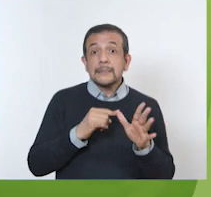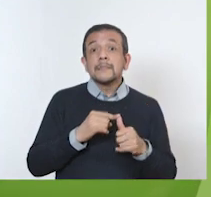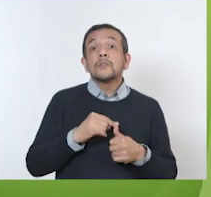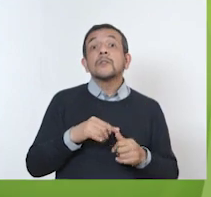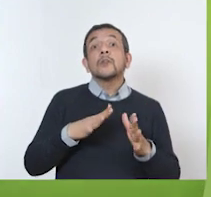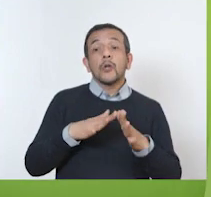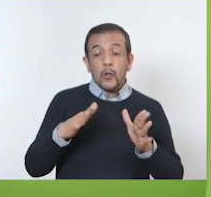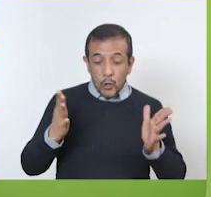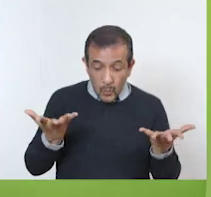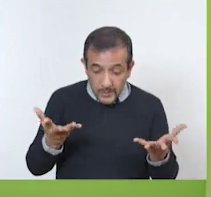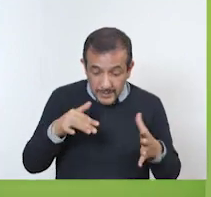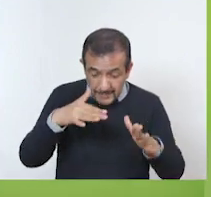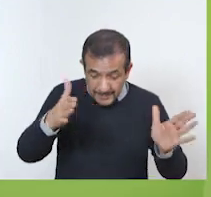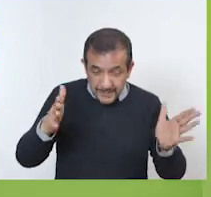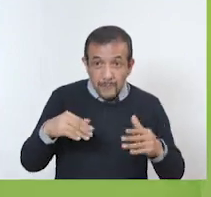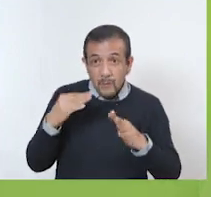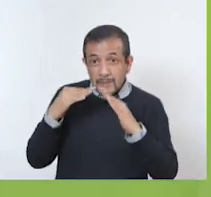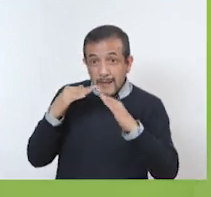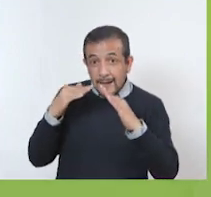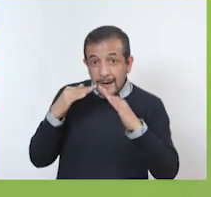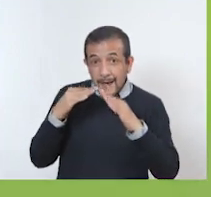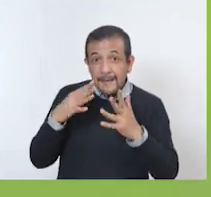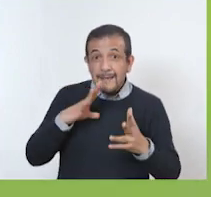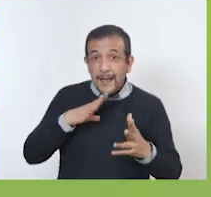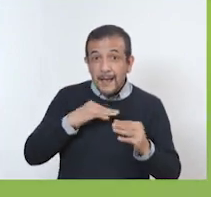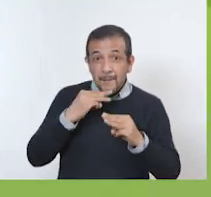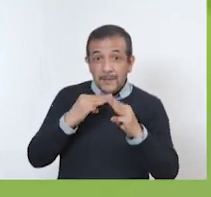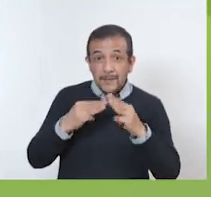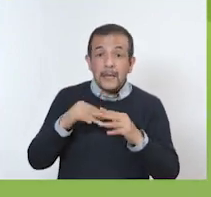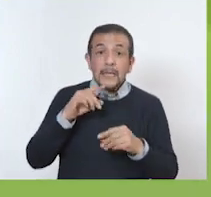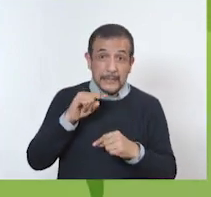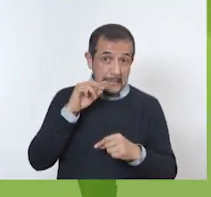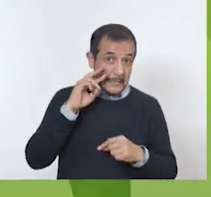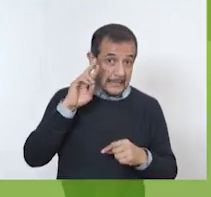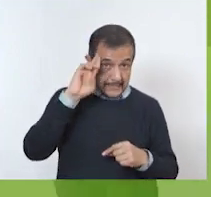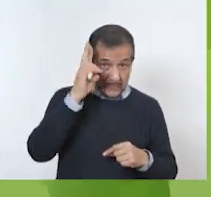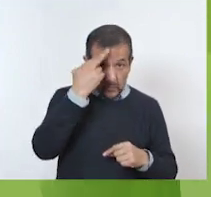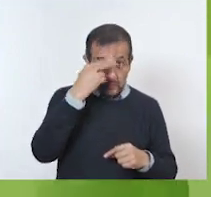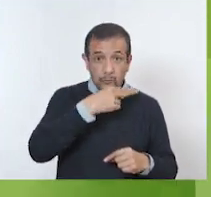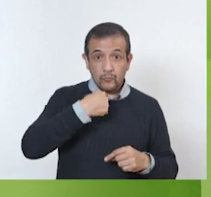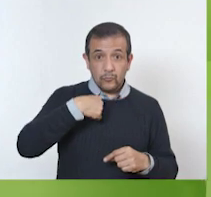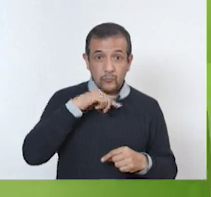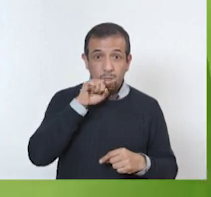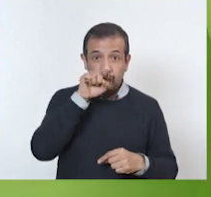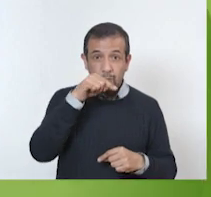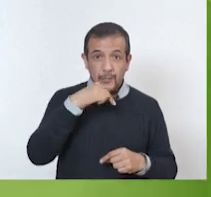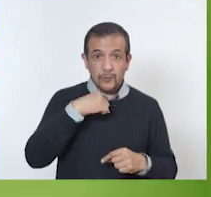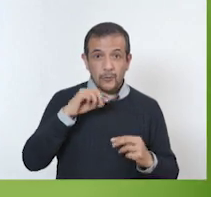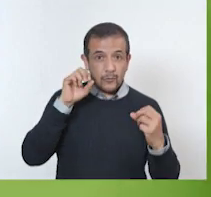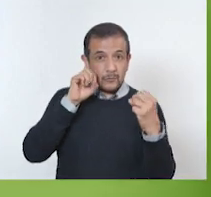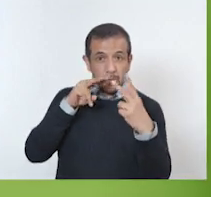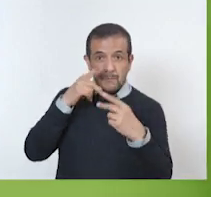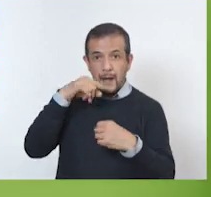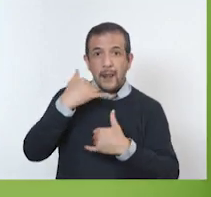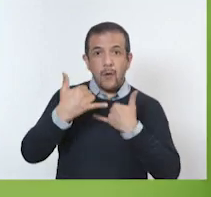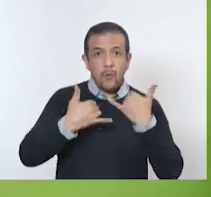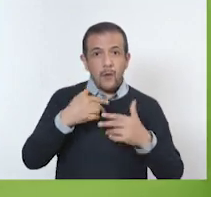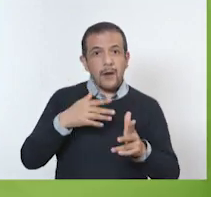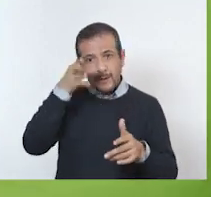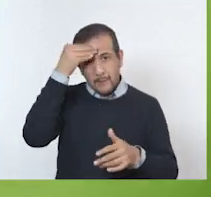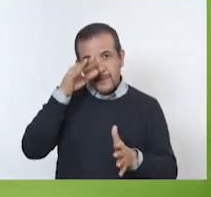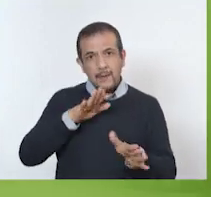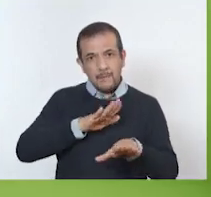casa. Y recuerda, nos estaremos viendo algunas semanas más para seguir aprendiendo y jugando.